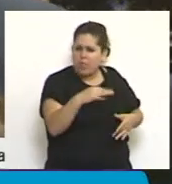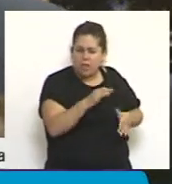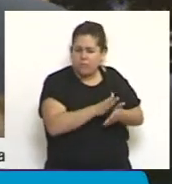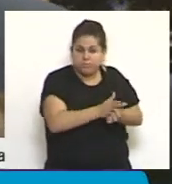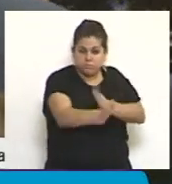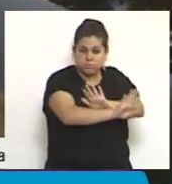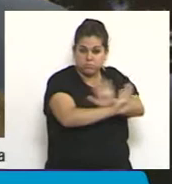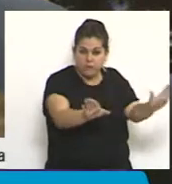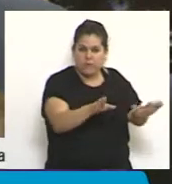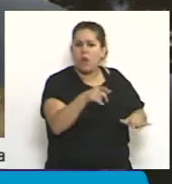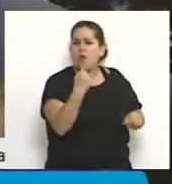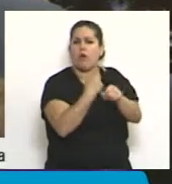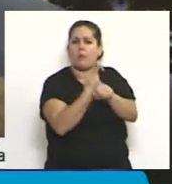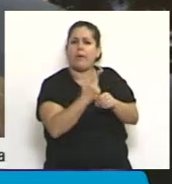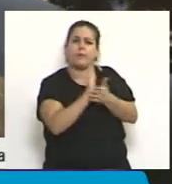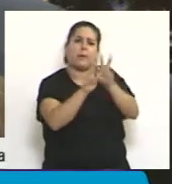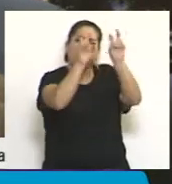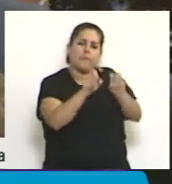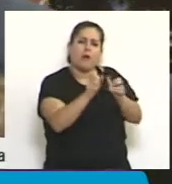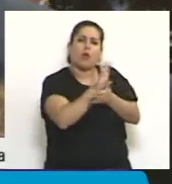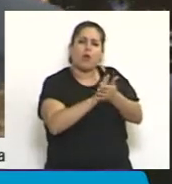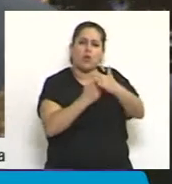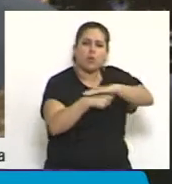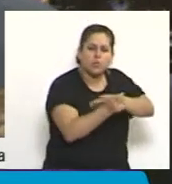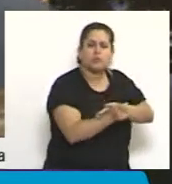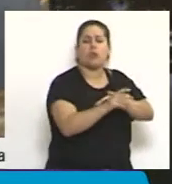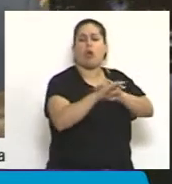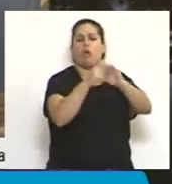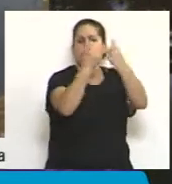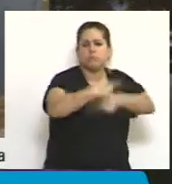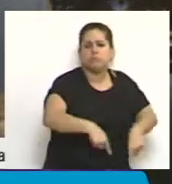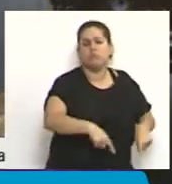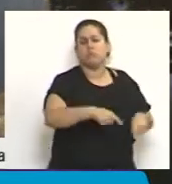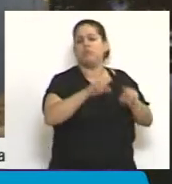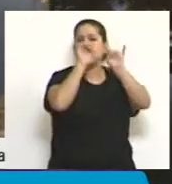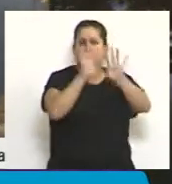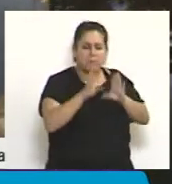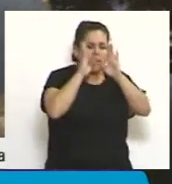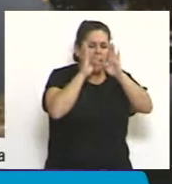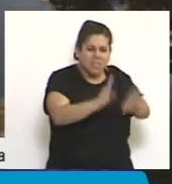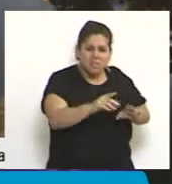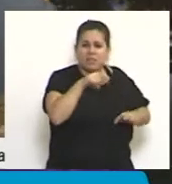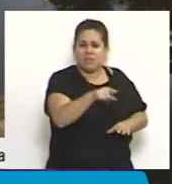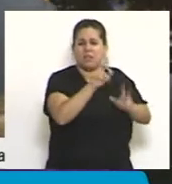hacerse un trato para los temas de corrupción y una vista gorda y solamente dedicarse